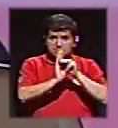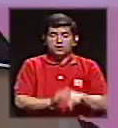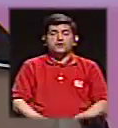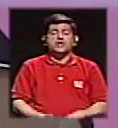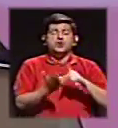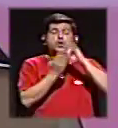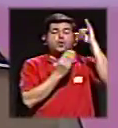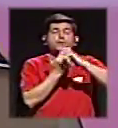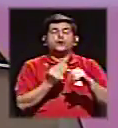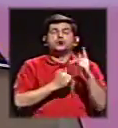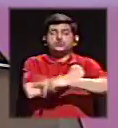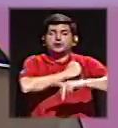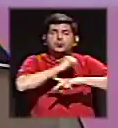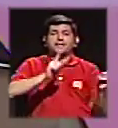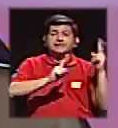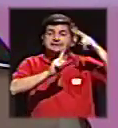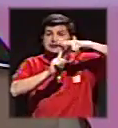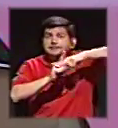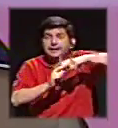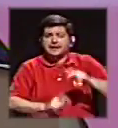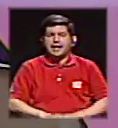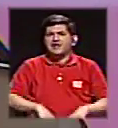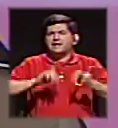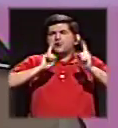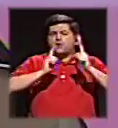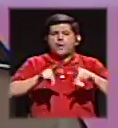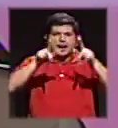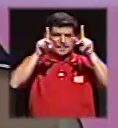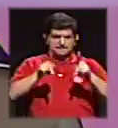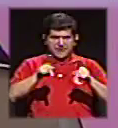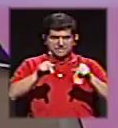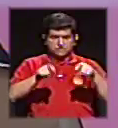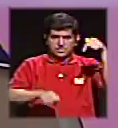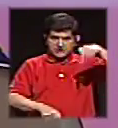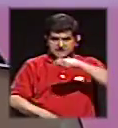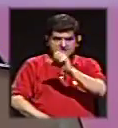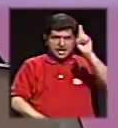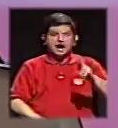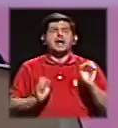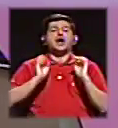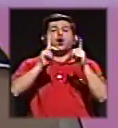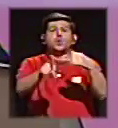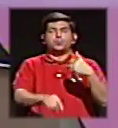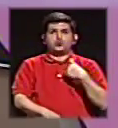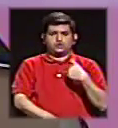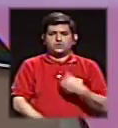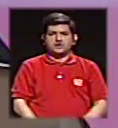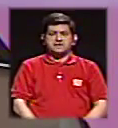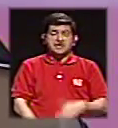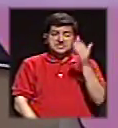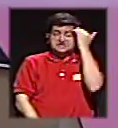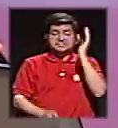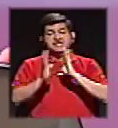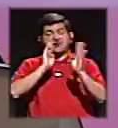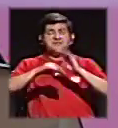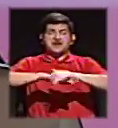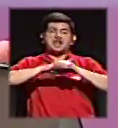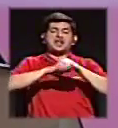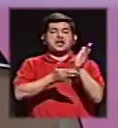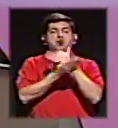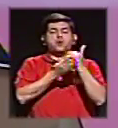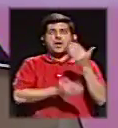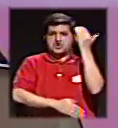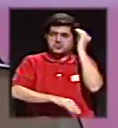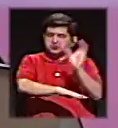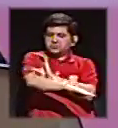ese proyecto país que se ha ejecutado, era que los costarricenses íbamos a tener posibilidades, si sabíamos hablar inglés y manejar algo de